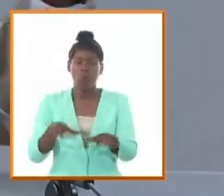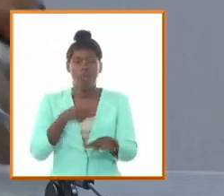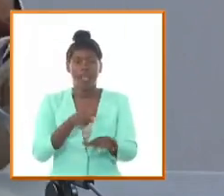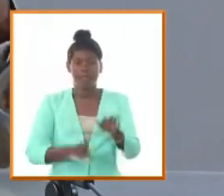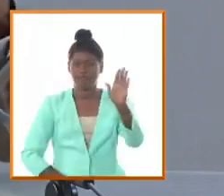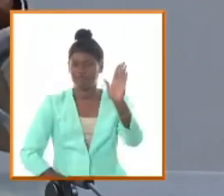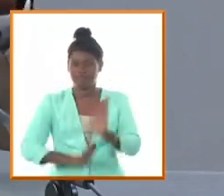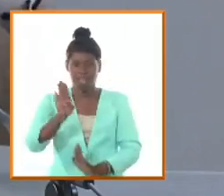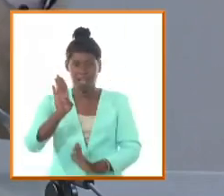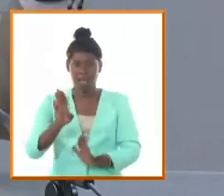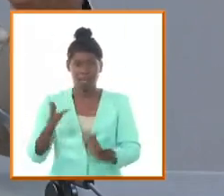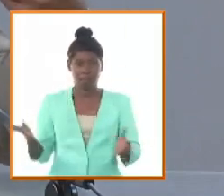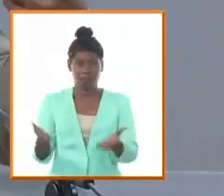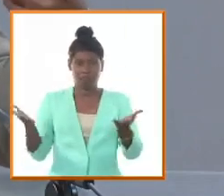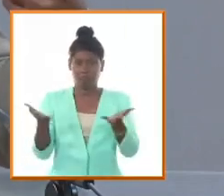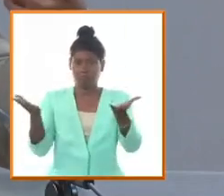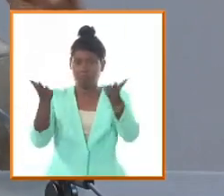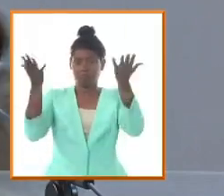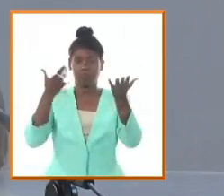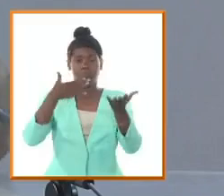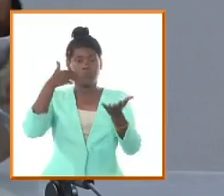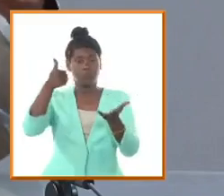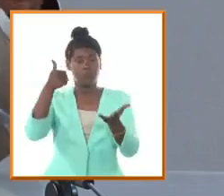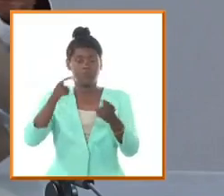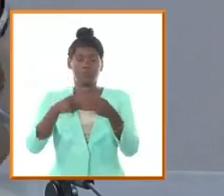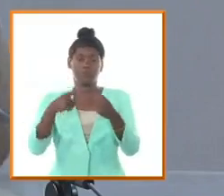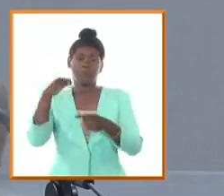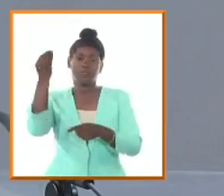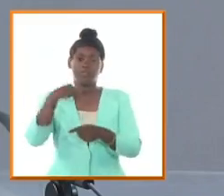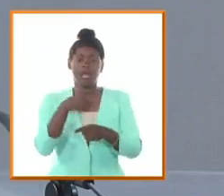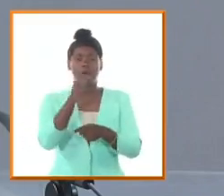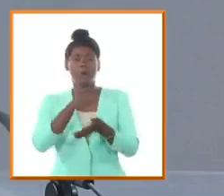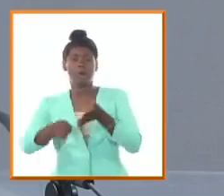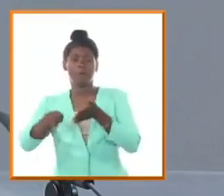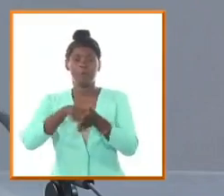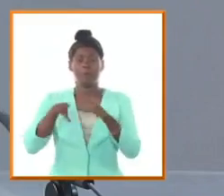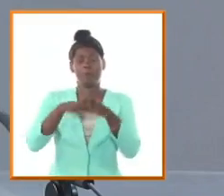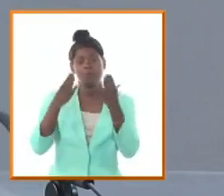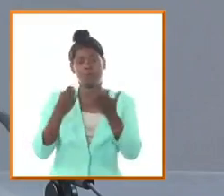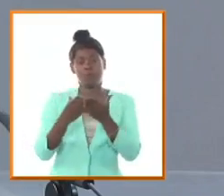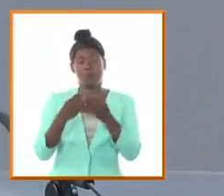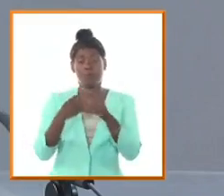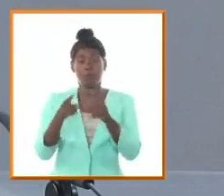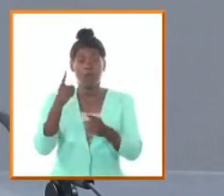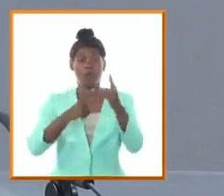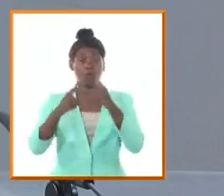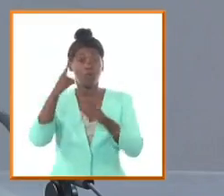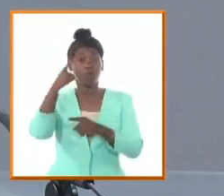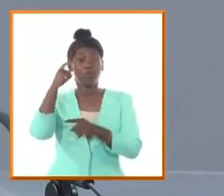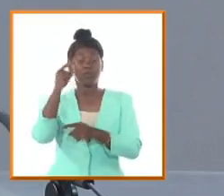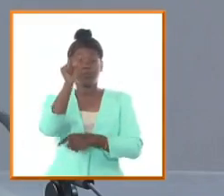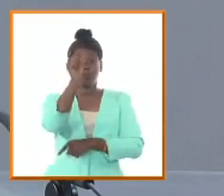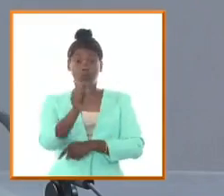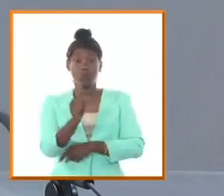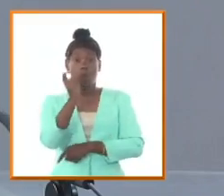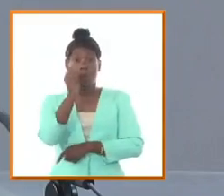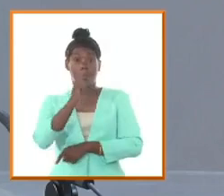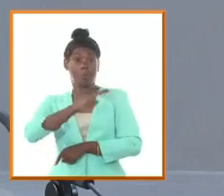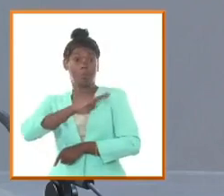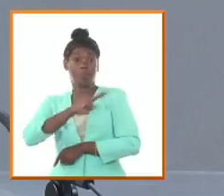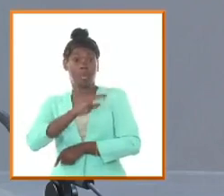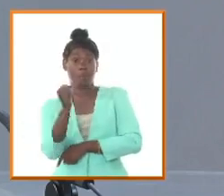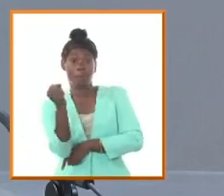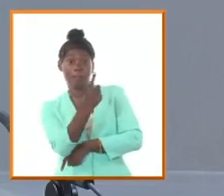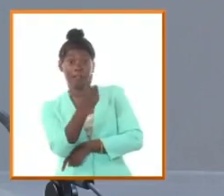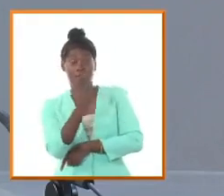fuerzas manvistas Agramonte reconstruye la dinámica militar del Camagüey y cuando pensamos en Agramonte como gran militar no es